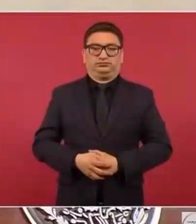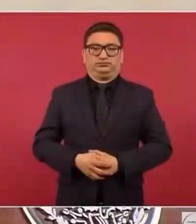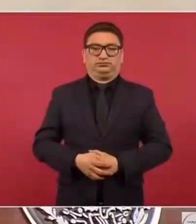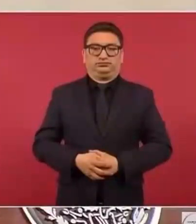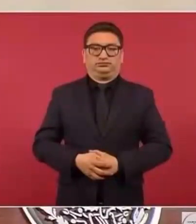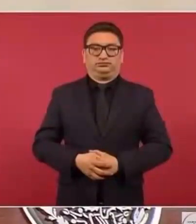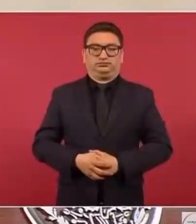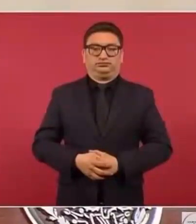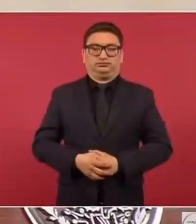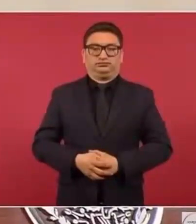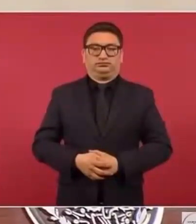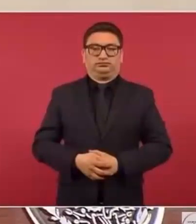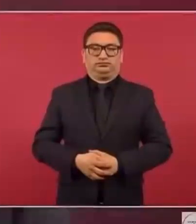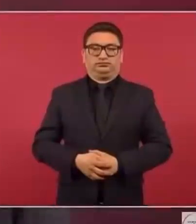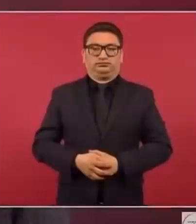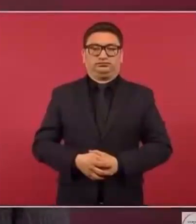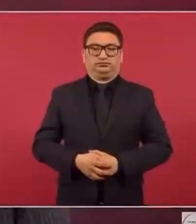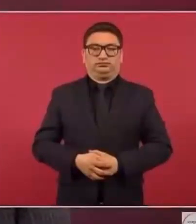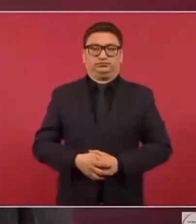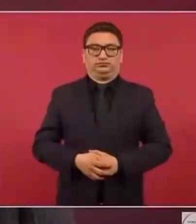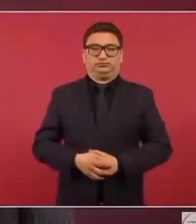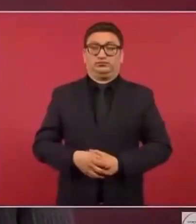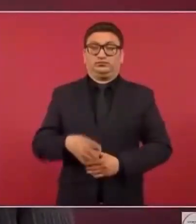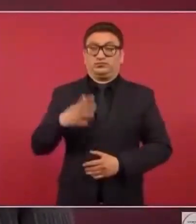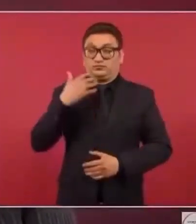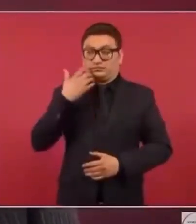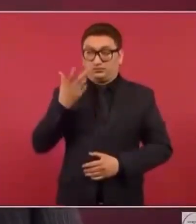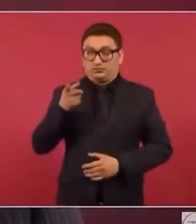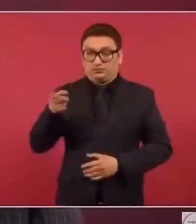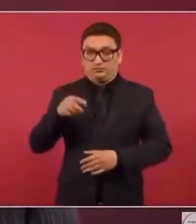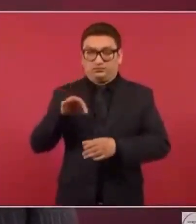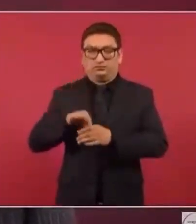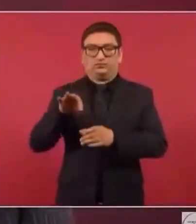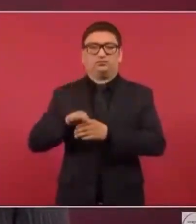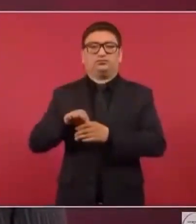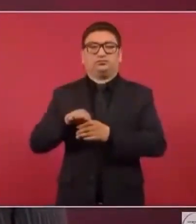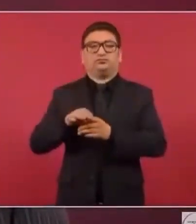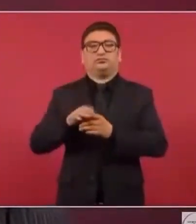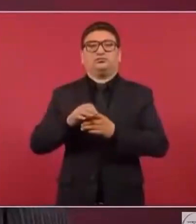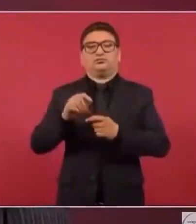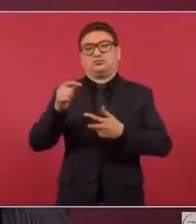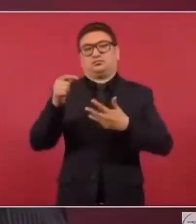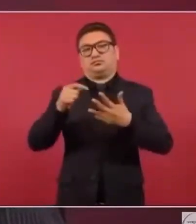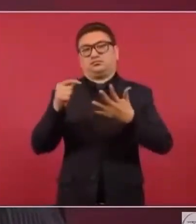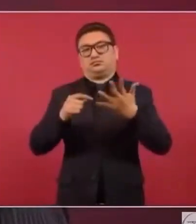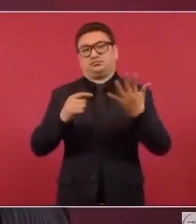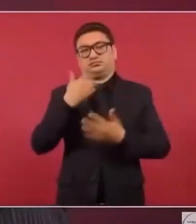Conseguir su voto. Ponía todas las condiciones.